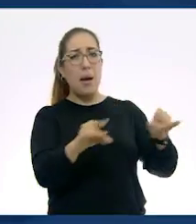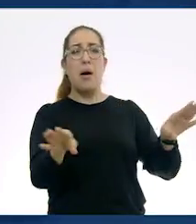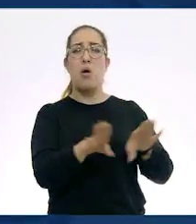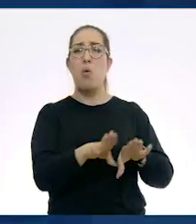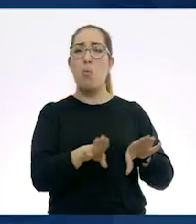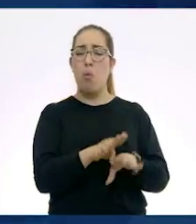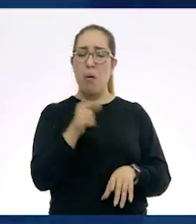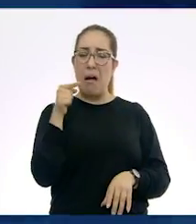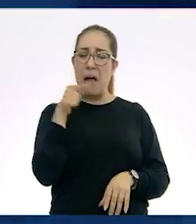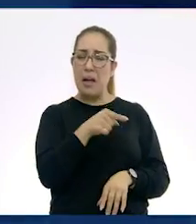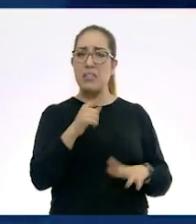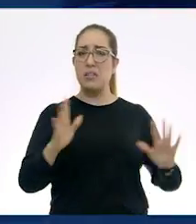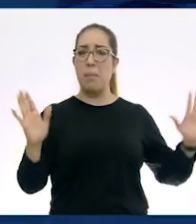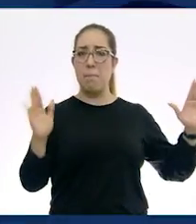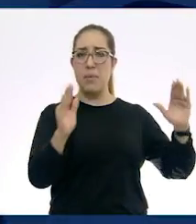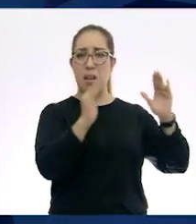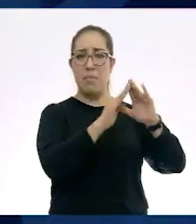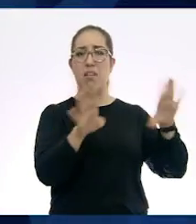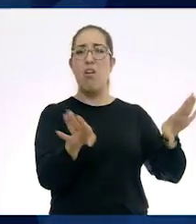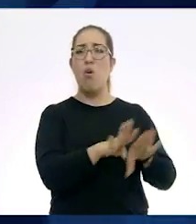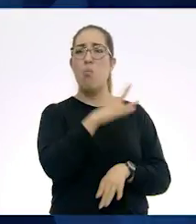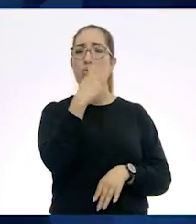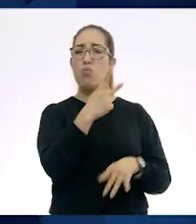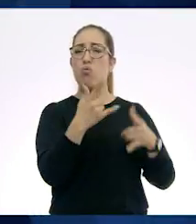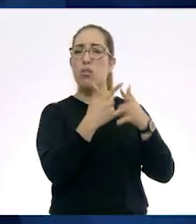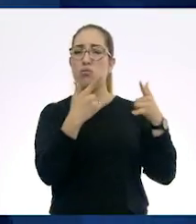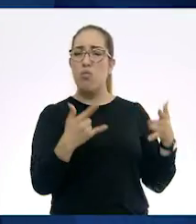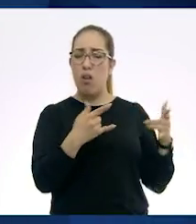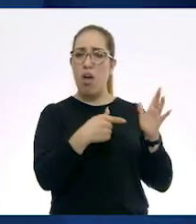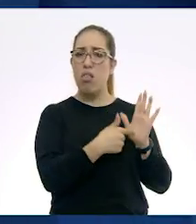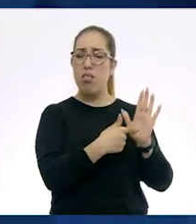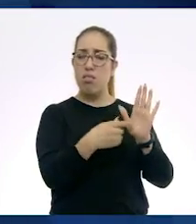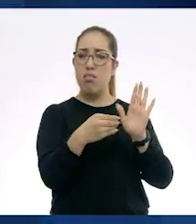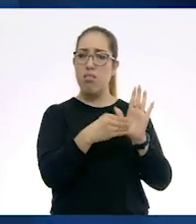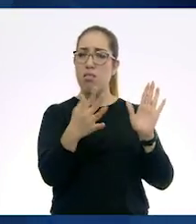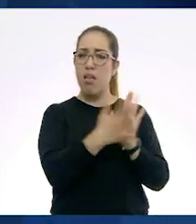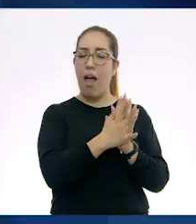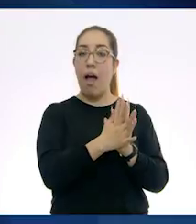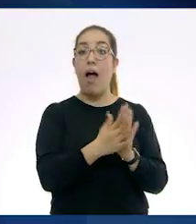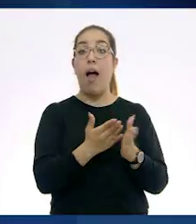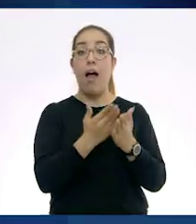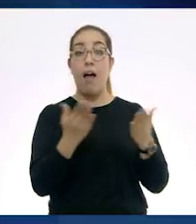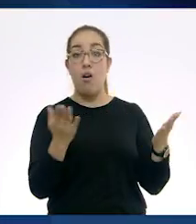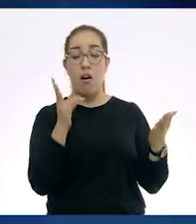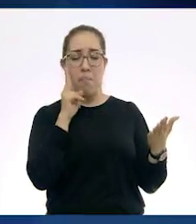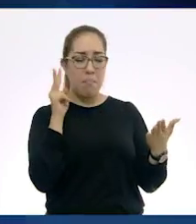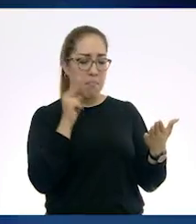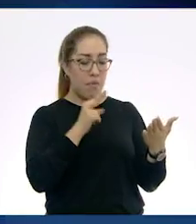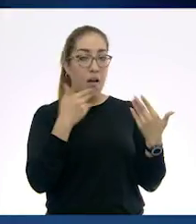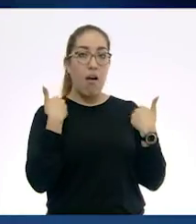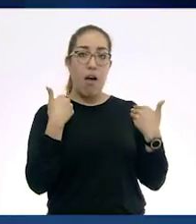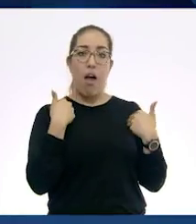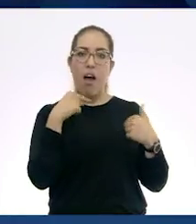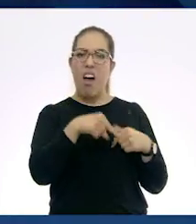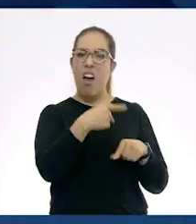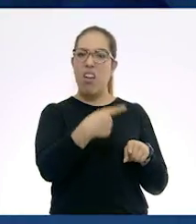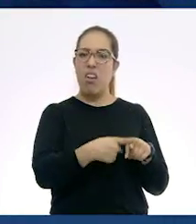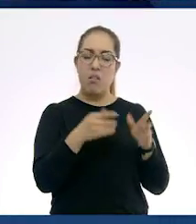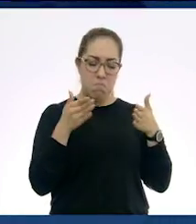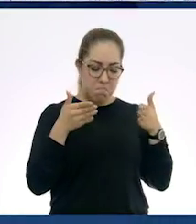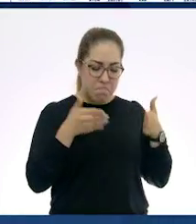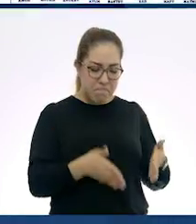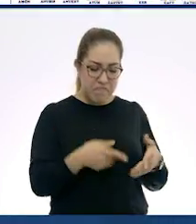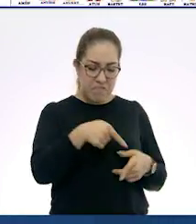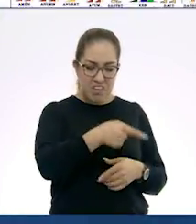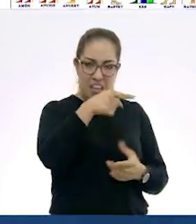pirámide en particular. Y así podemos hoy enterarnos si se trata de un faraón que es el que está enterrado en ese lugar, si